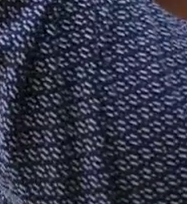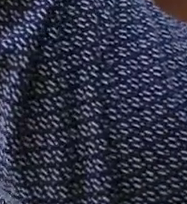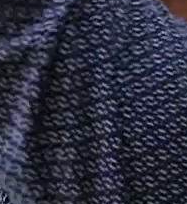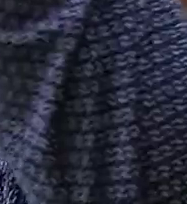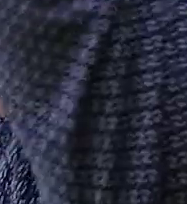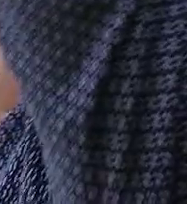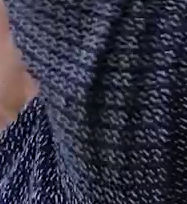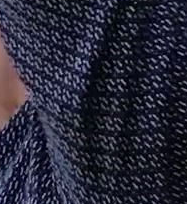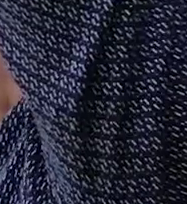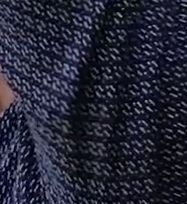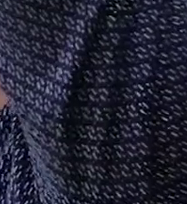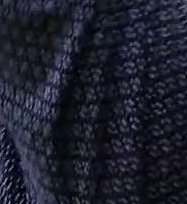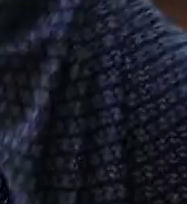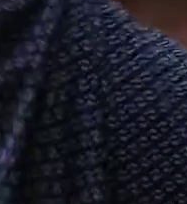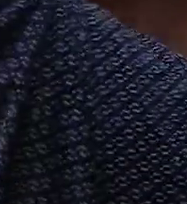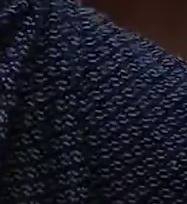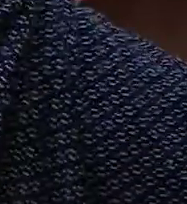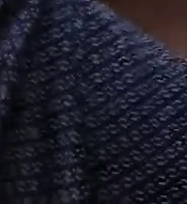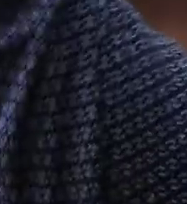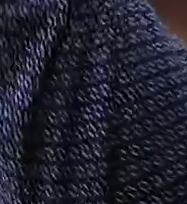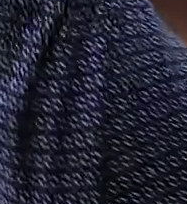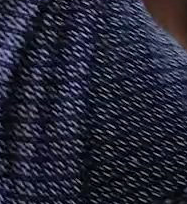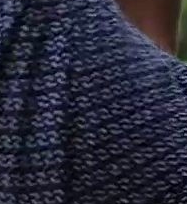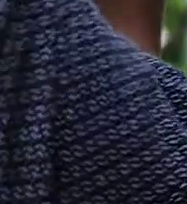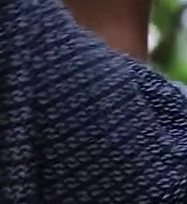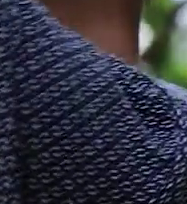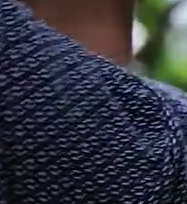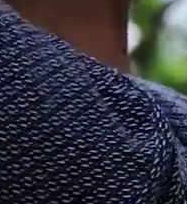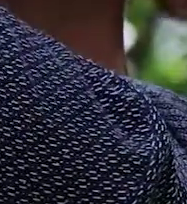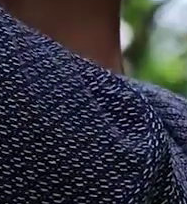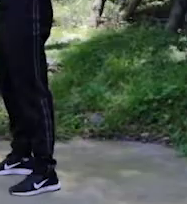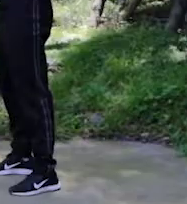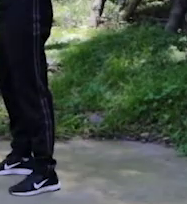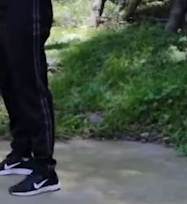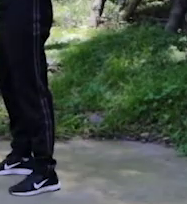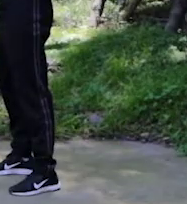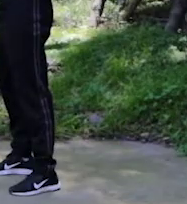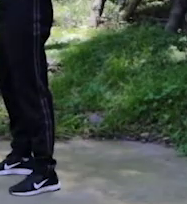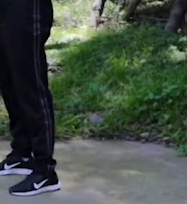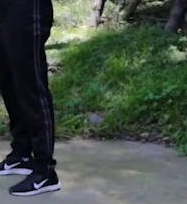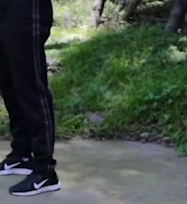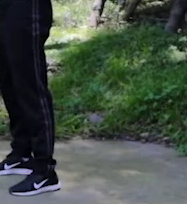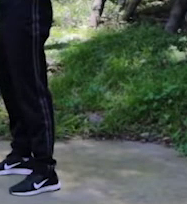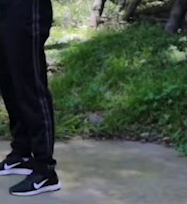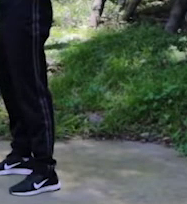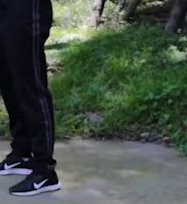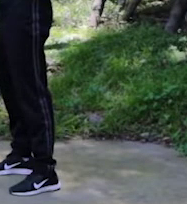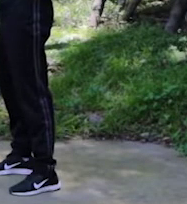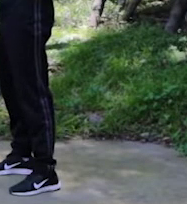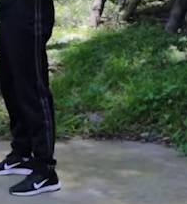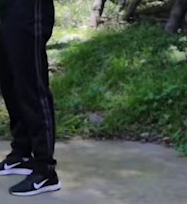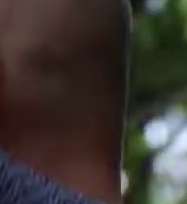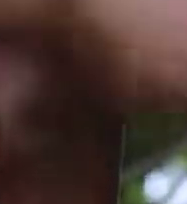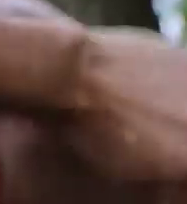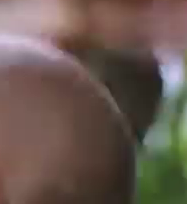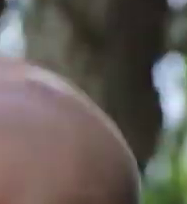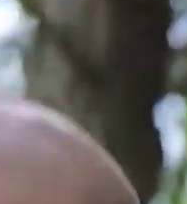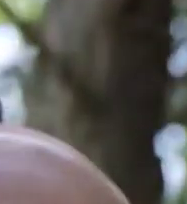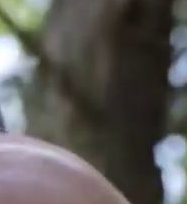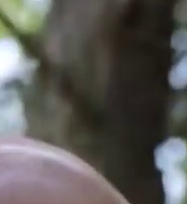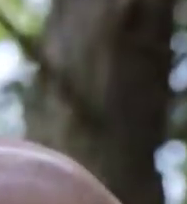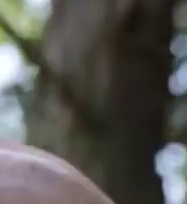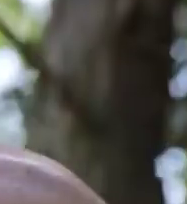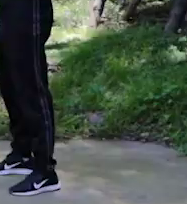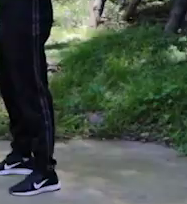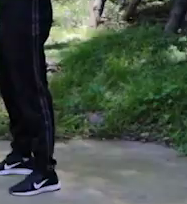como si quiéramos alcanzar el cielo. ¡Venga! Uno, eso, perfecto. Con fuerza, que se vea. Bien, Jair,